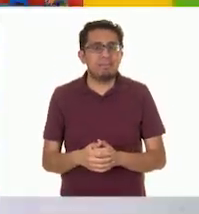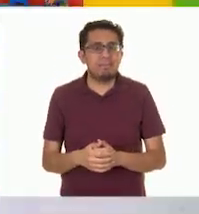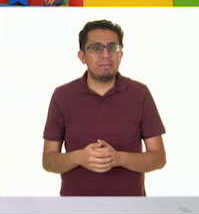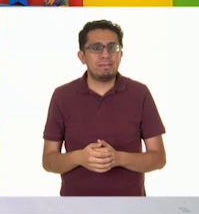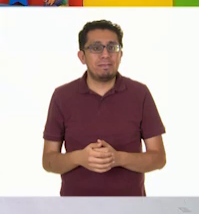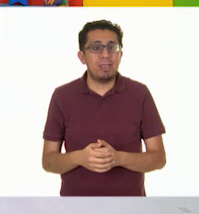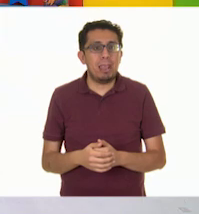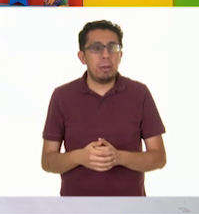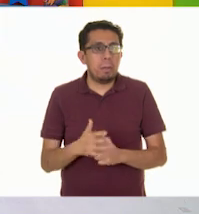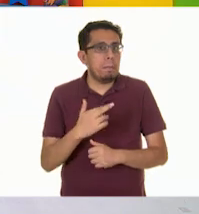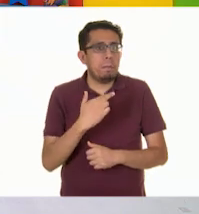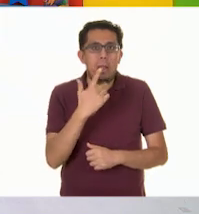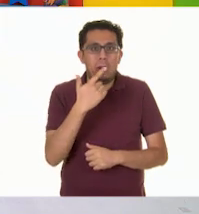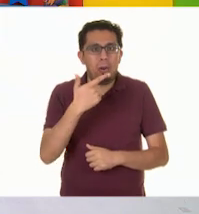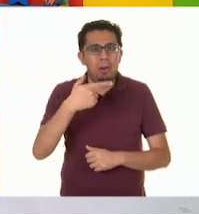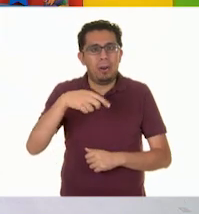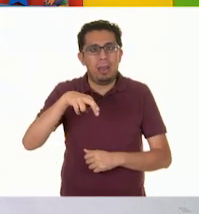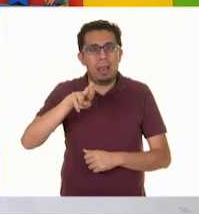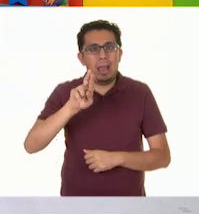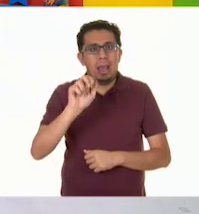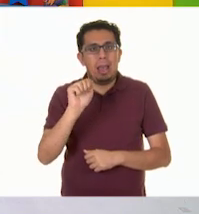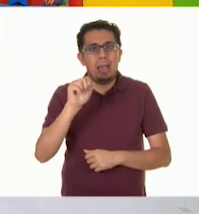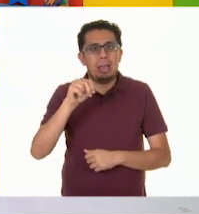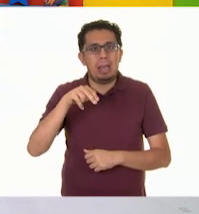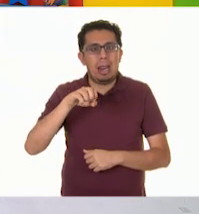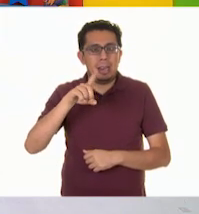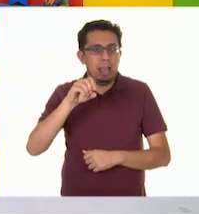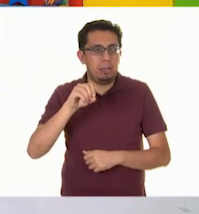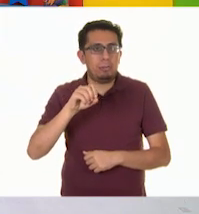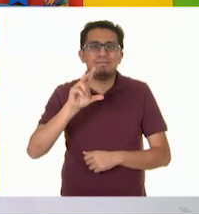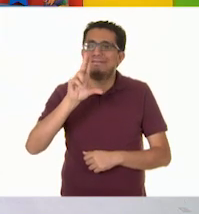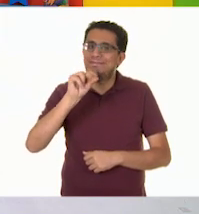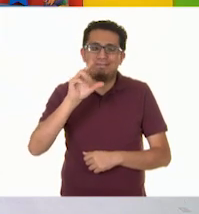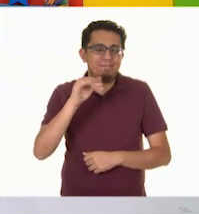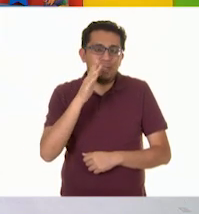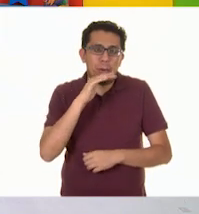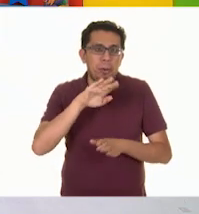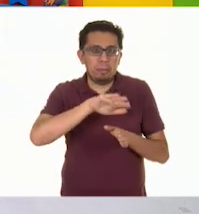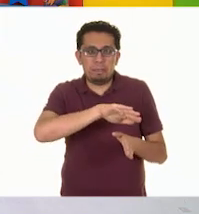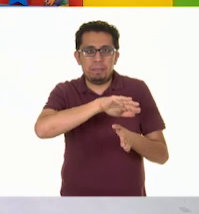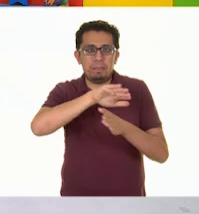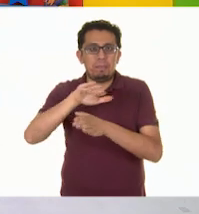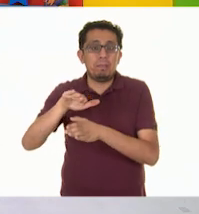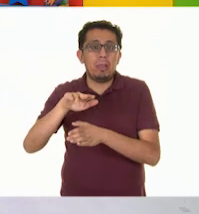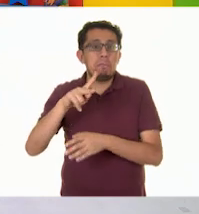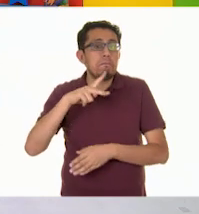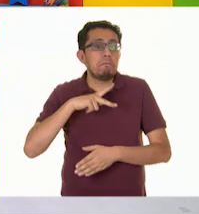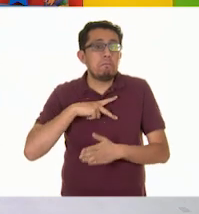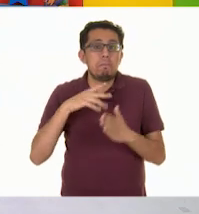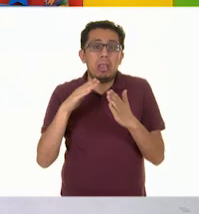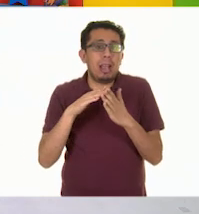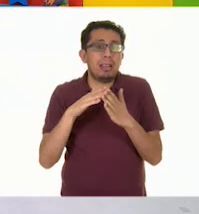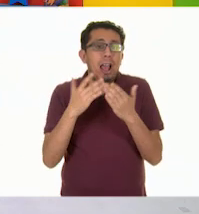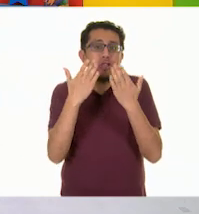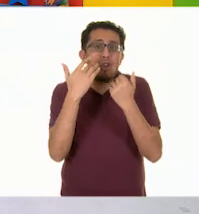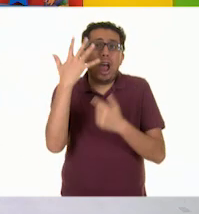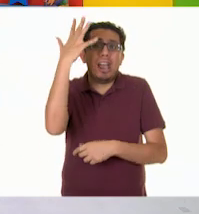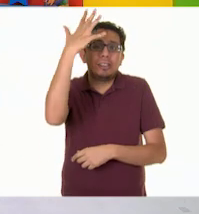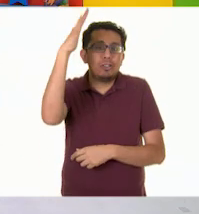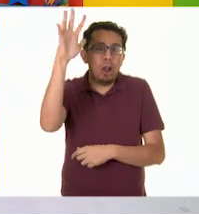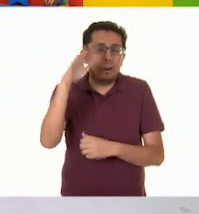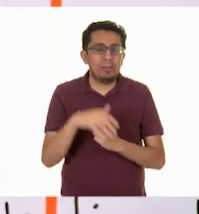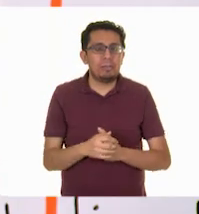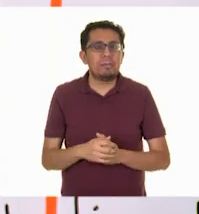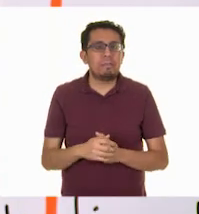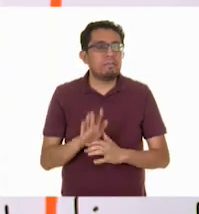El granado, por el momento, no, porque yo no tengo tanto sol. Muy bien,